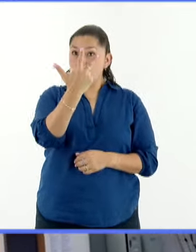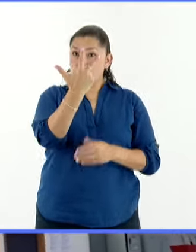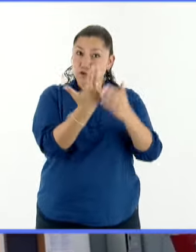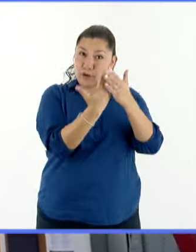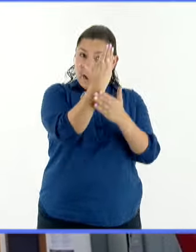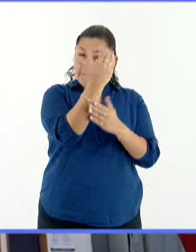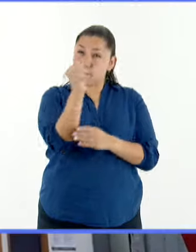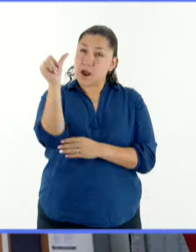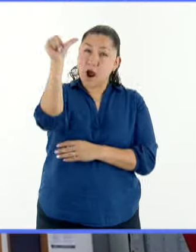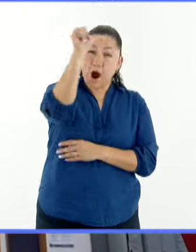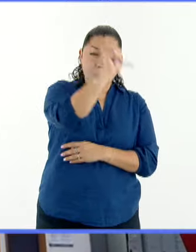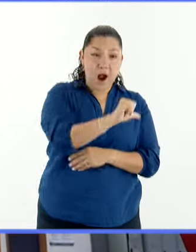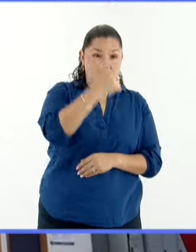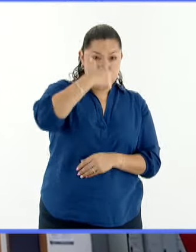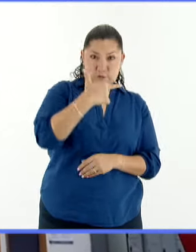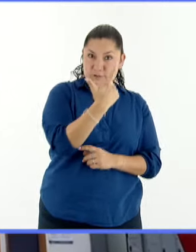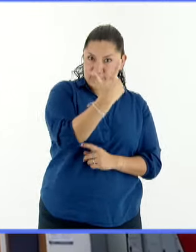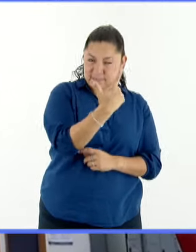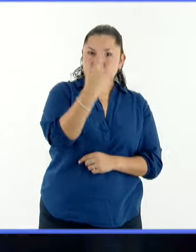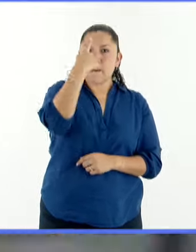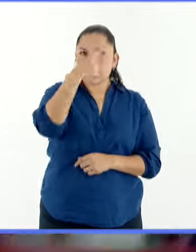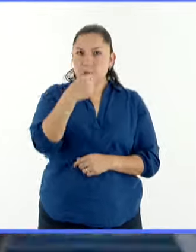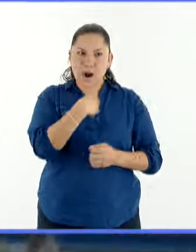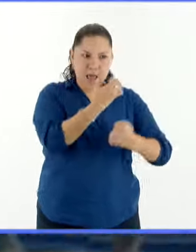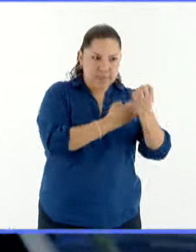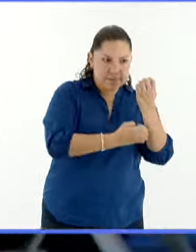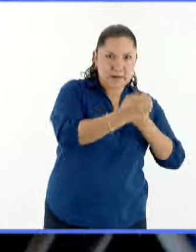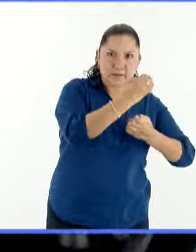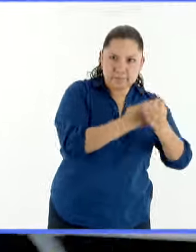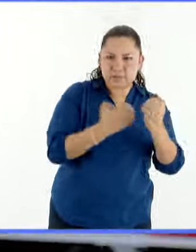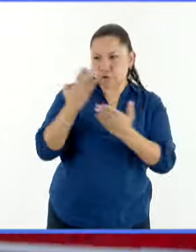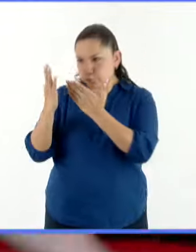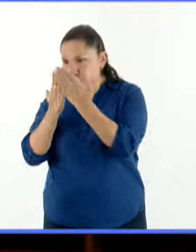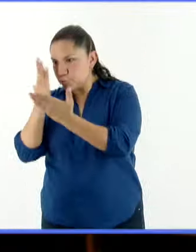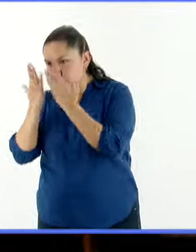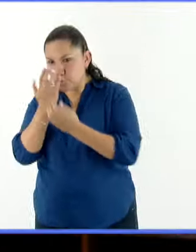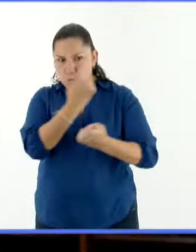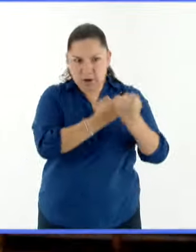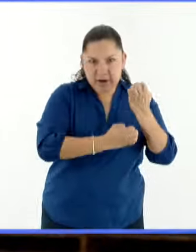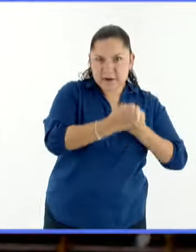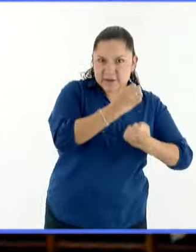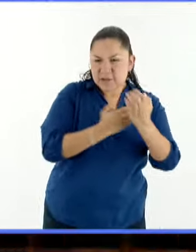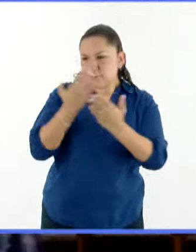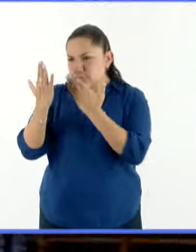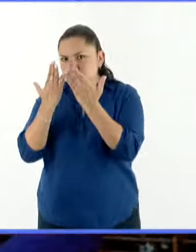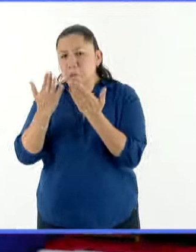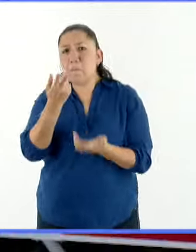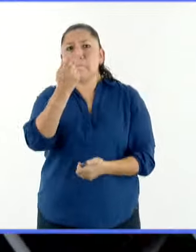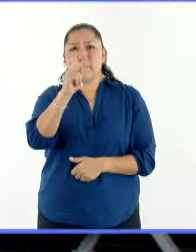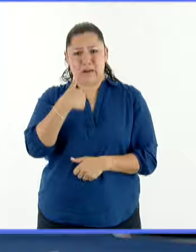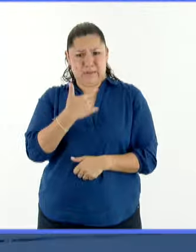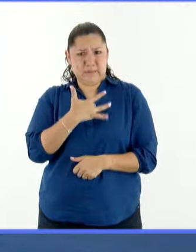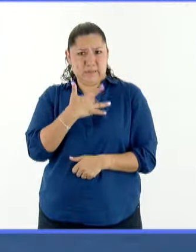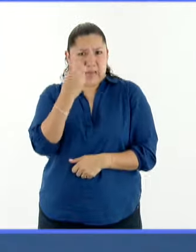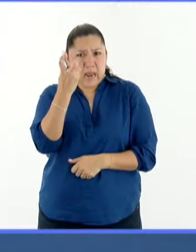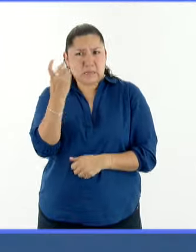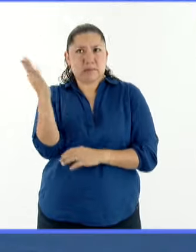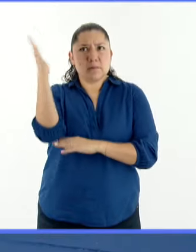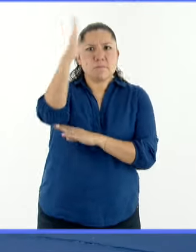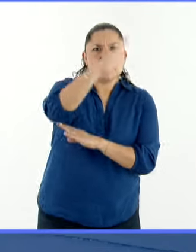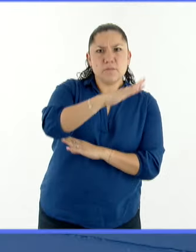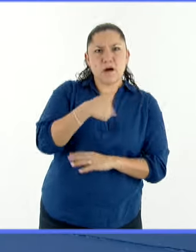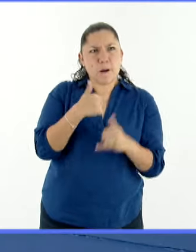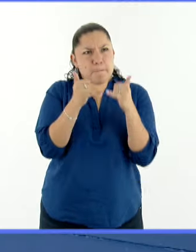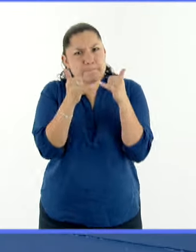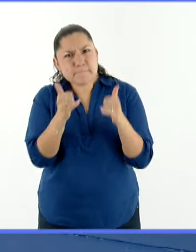noche para cumplir con entrenamientos y clases. Pero este ritmo de vida, para ella, no es un obstáculo, es un reto que